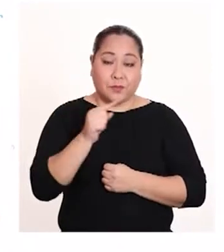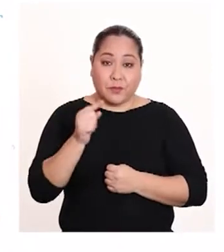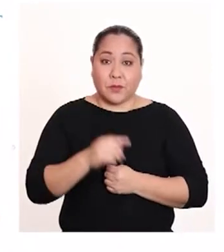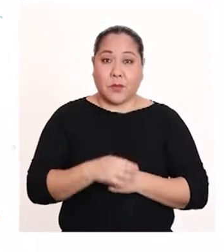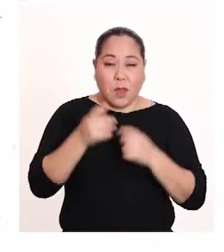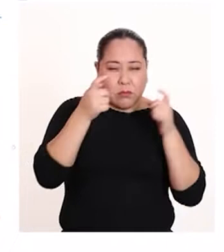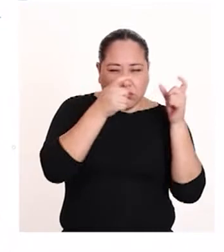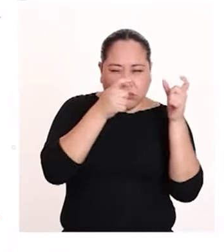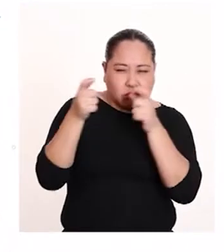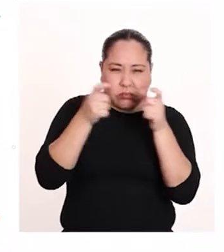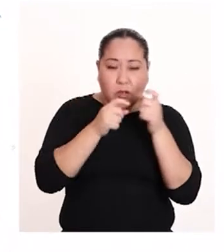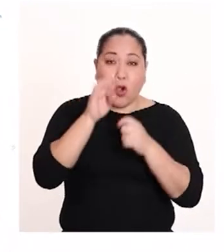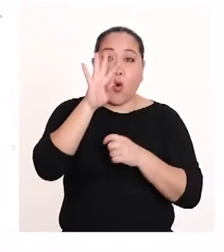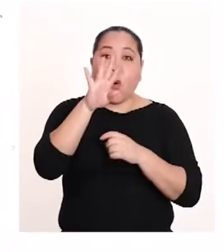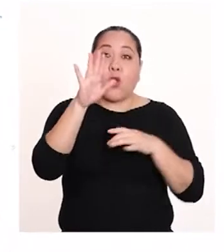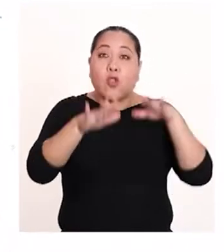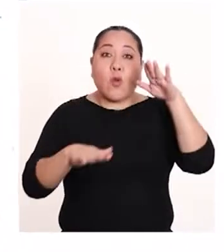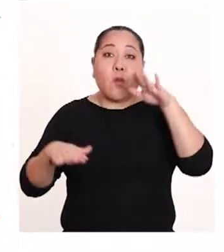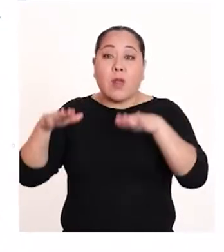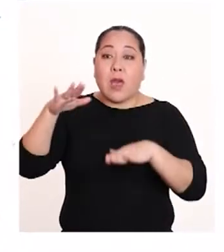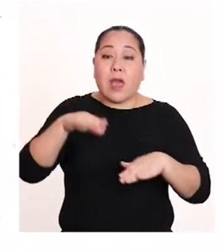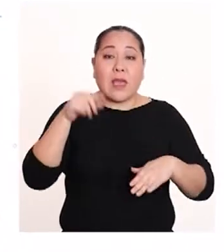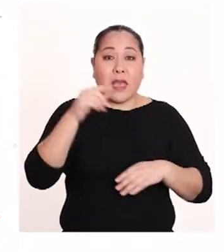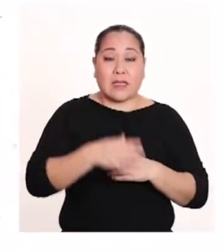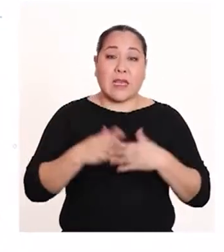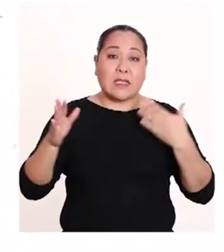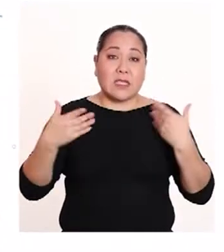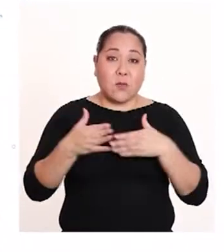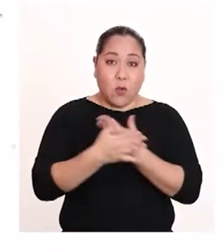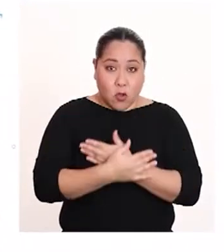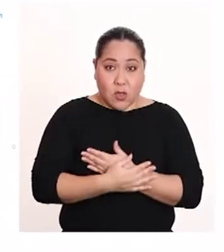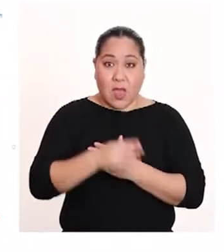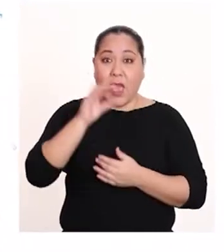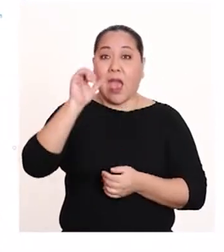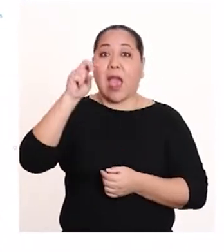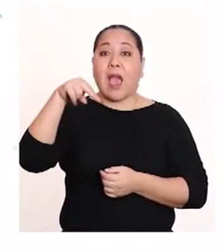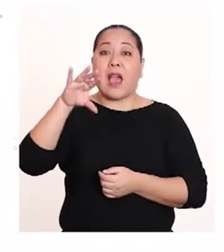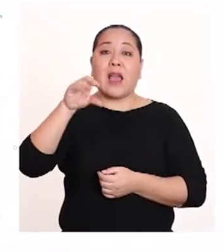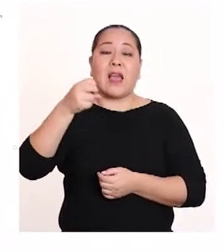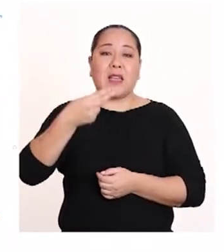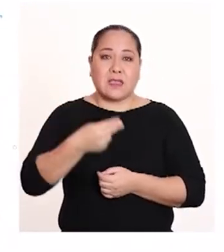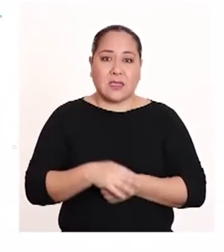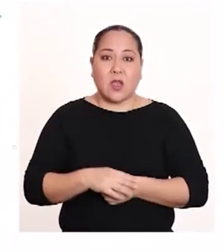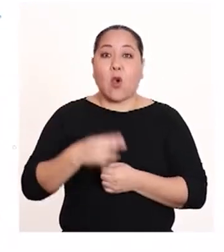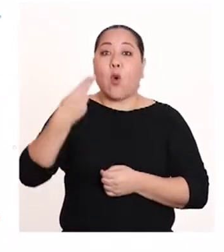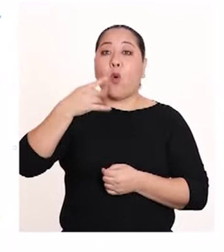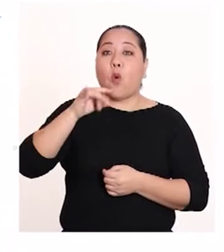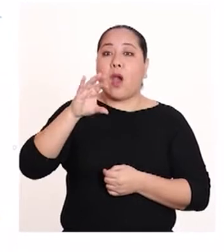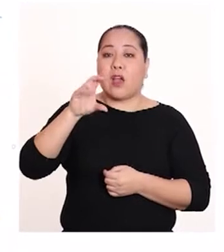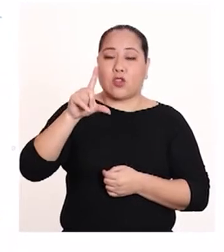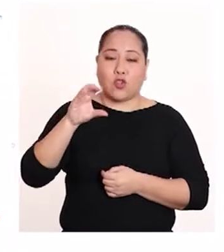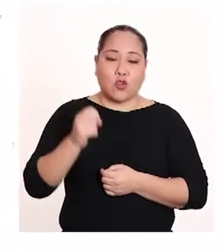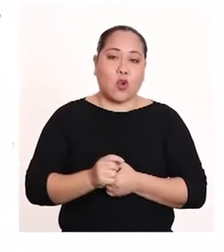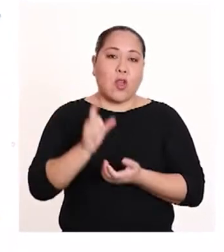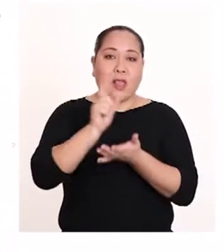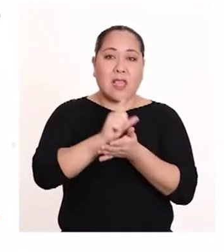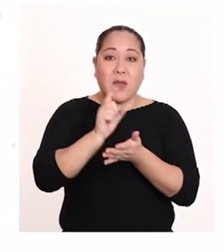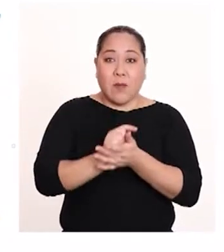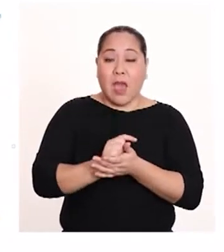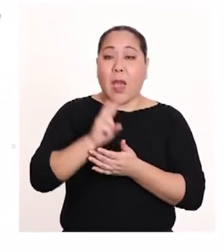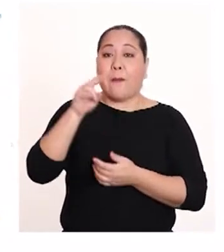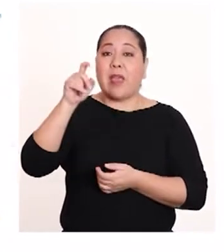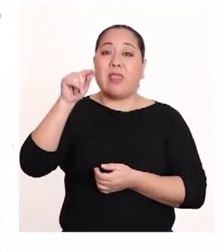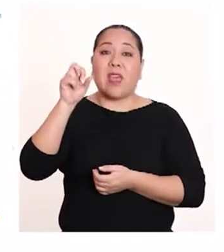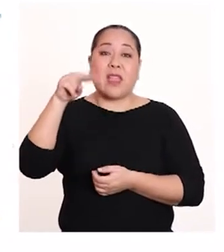monitoreó cuatro playas ubicadas en Chimbote, Ancash, Huacho, Lima, Ventanilla,